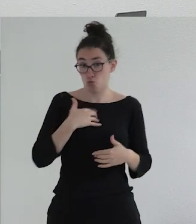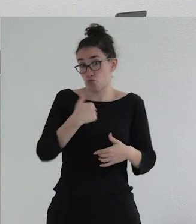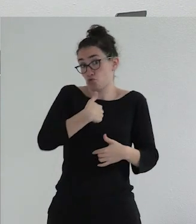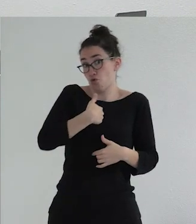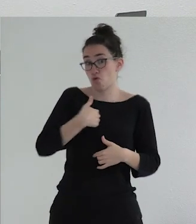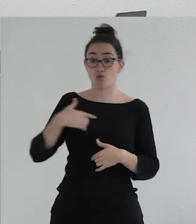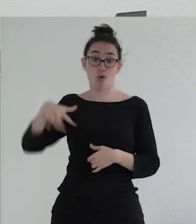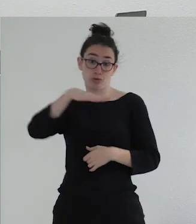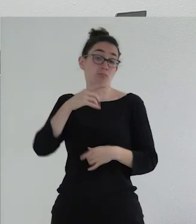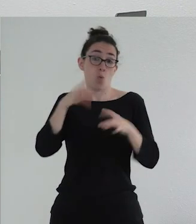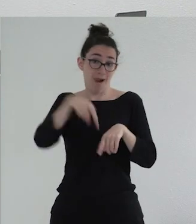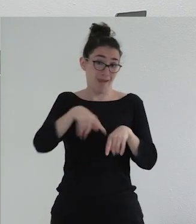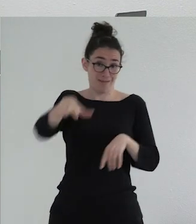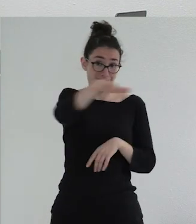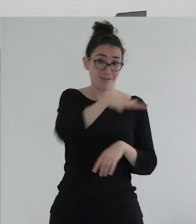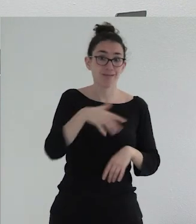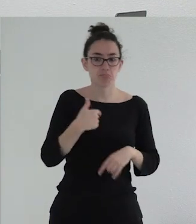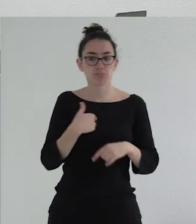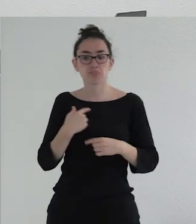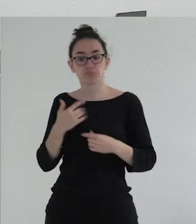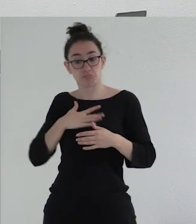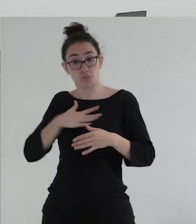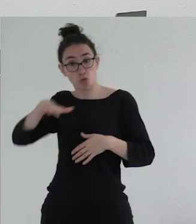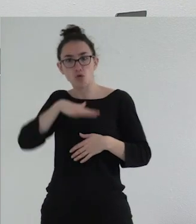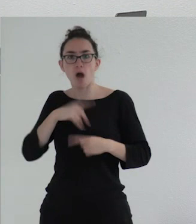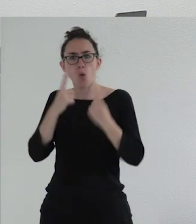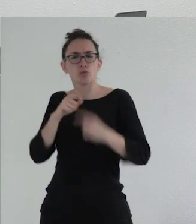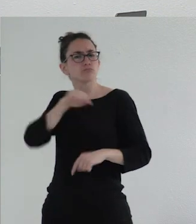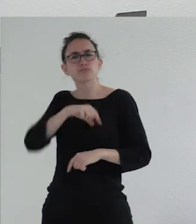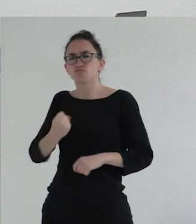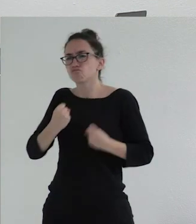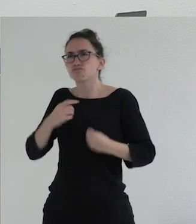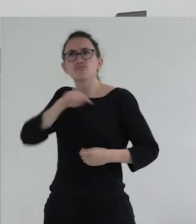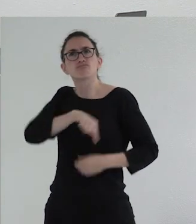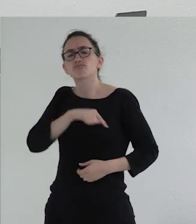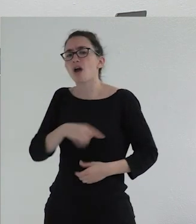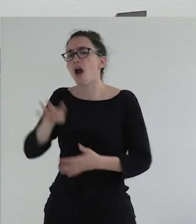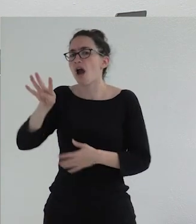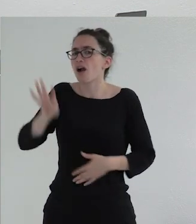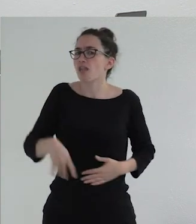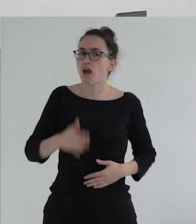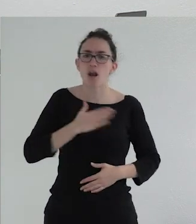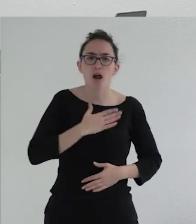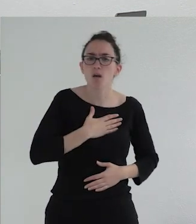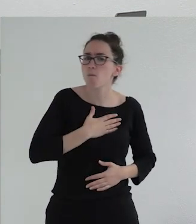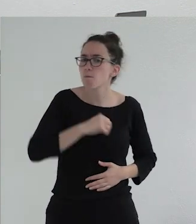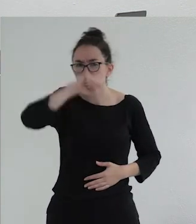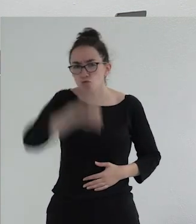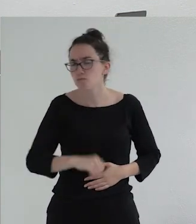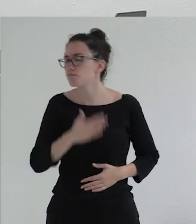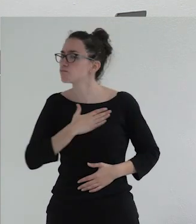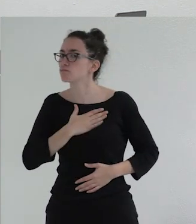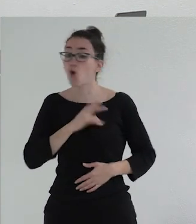y podríamos trasladarlo probablemente aquí, en el que hay gente que se siente muy catalana. Bueno, que se siente o que es. Ese es otro debate, ¿no? Que es muy catalana, muy catalana.